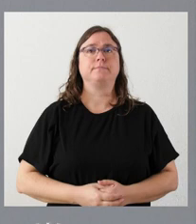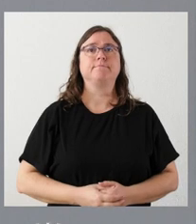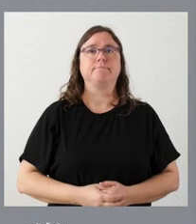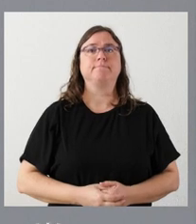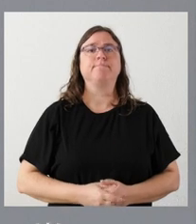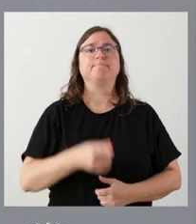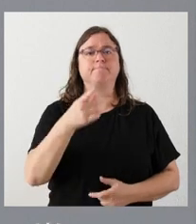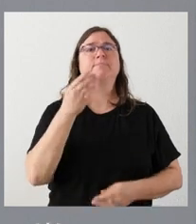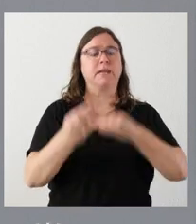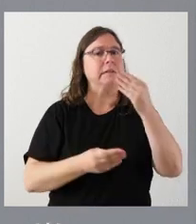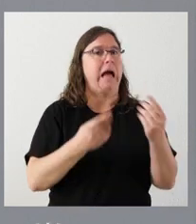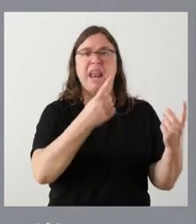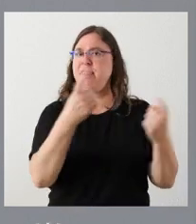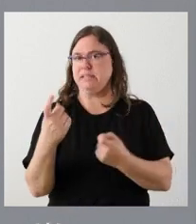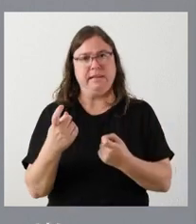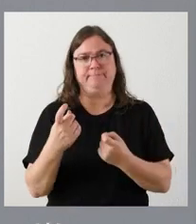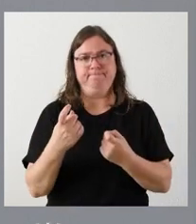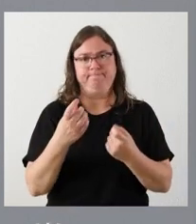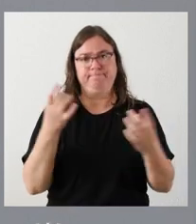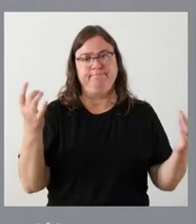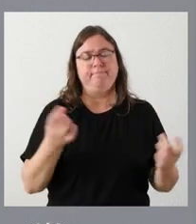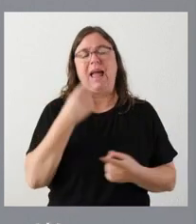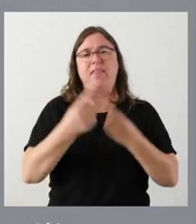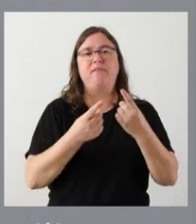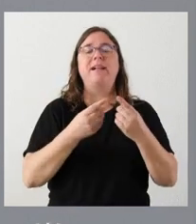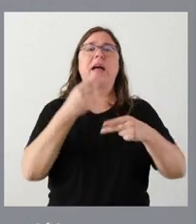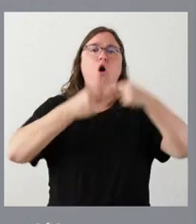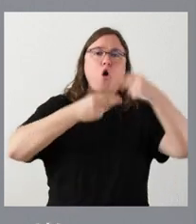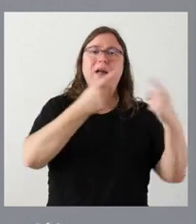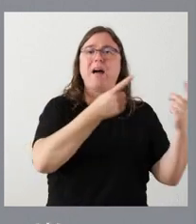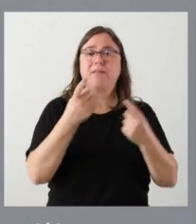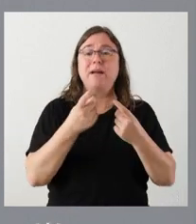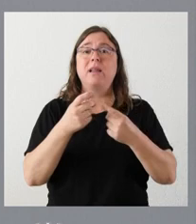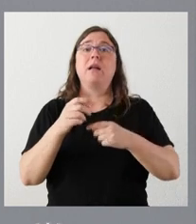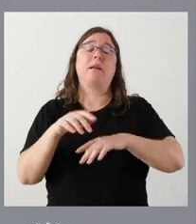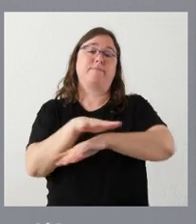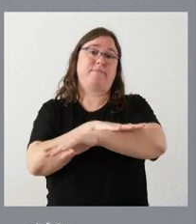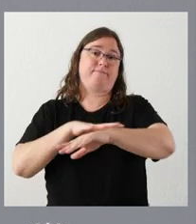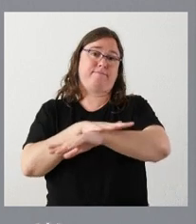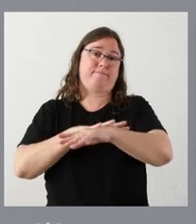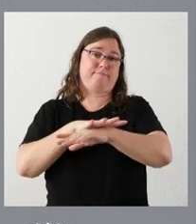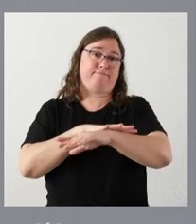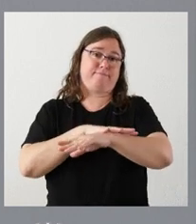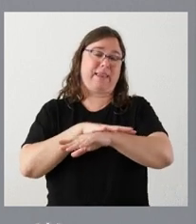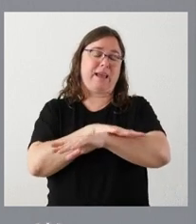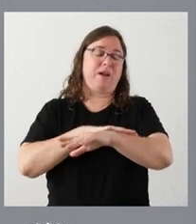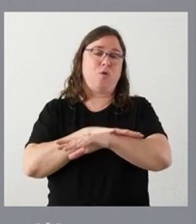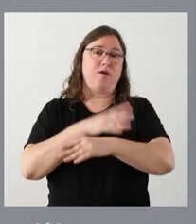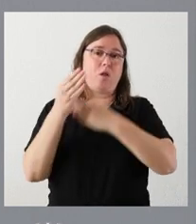una actuación muy necesaria. La administración que causó ese perjuicio a esos